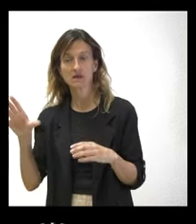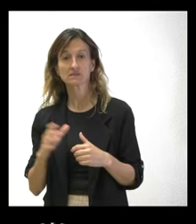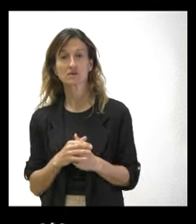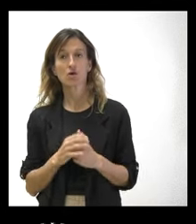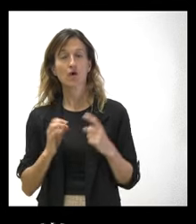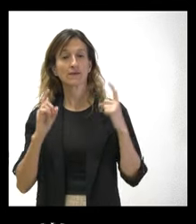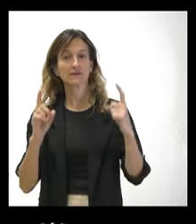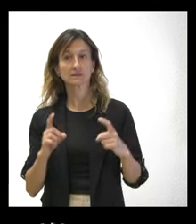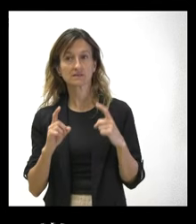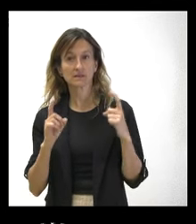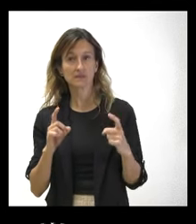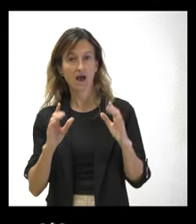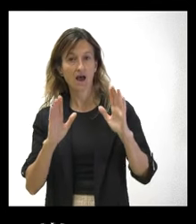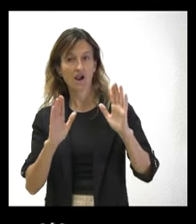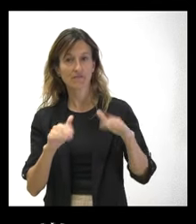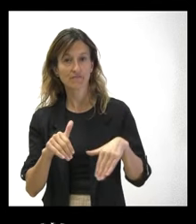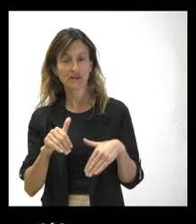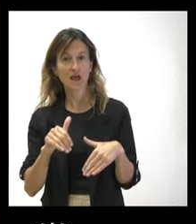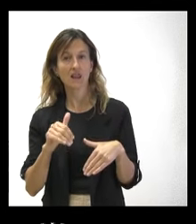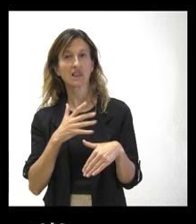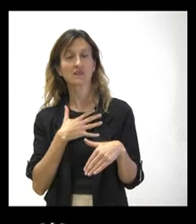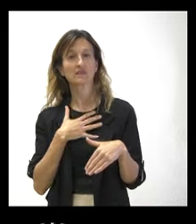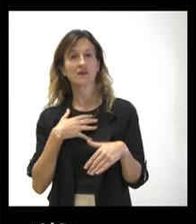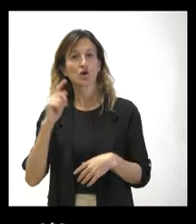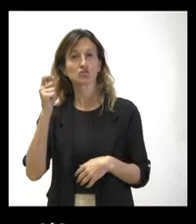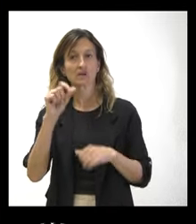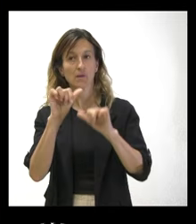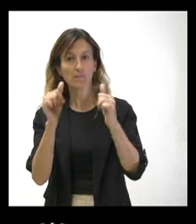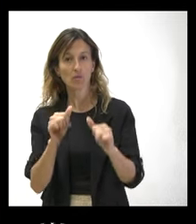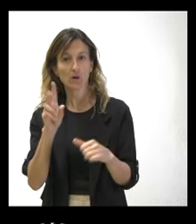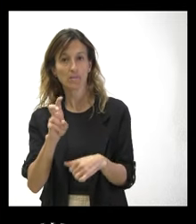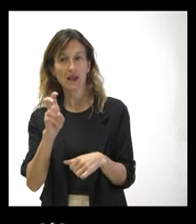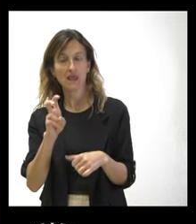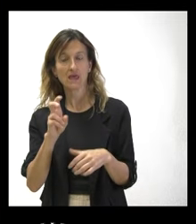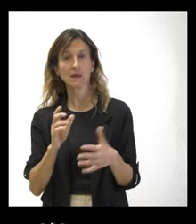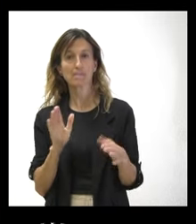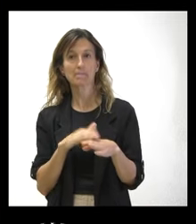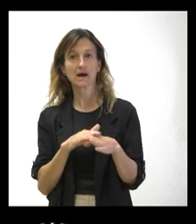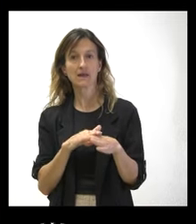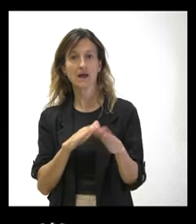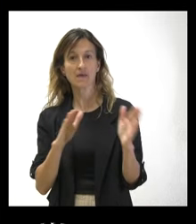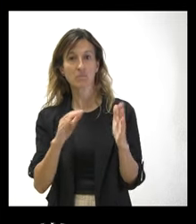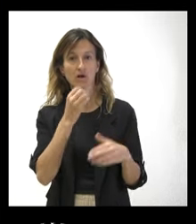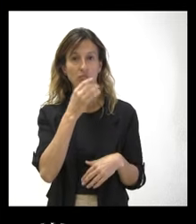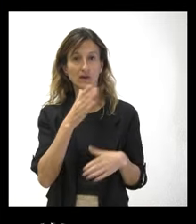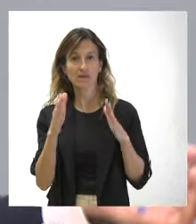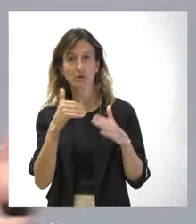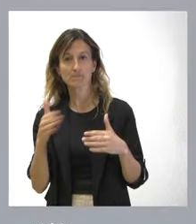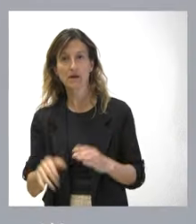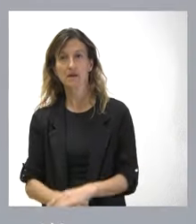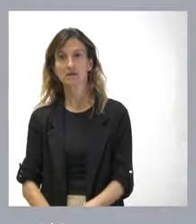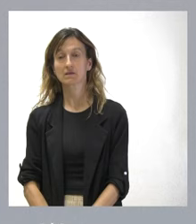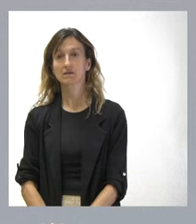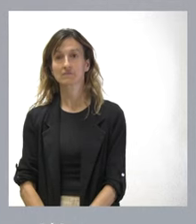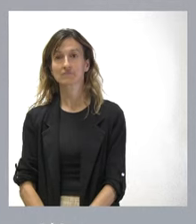intentar que de una vez por todas se trate de conseguir un modelo que sirva tanto para las duras como las no duras? A nosotros nos